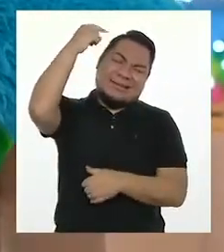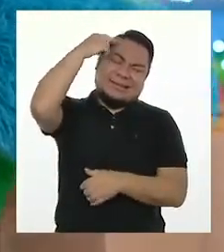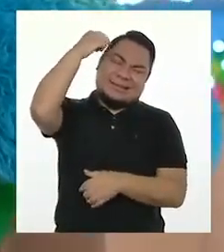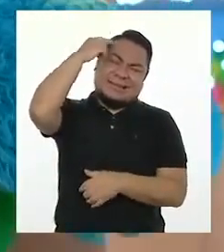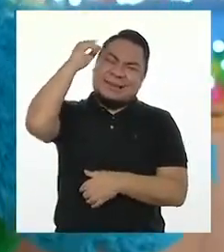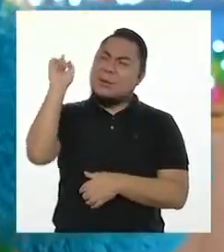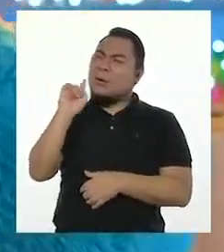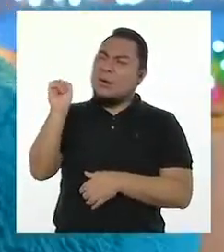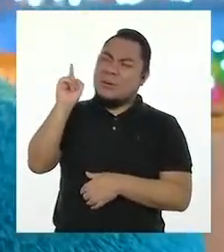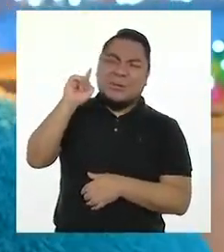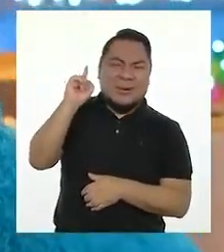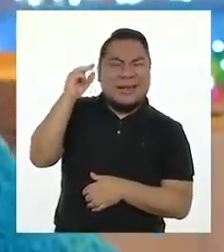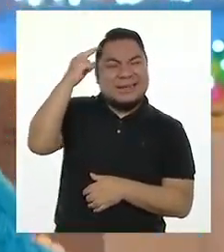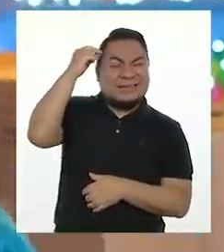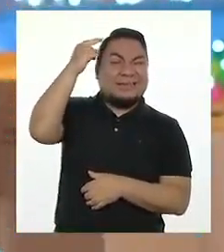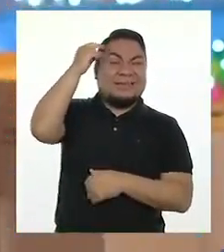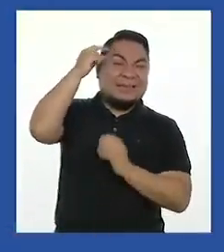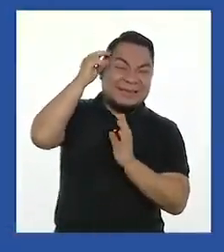cu. No, me picotes.